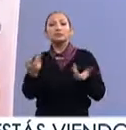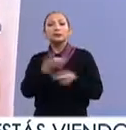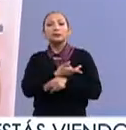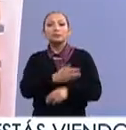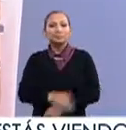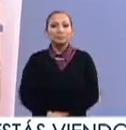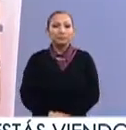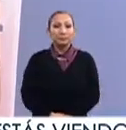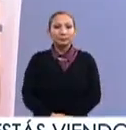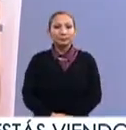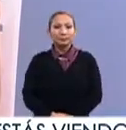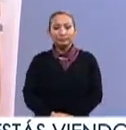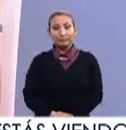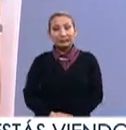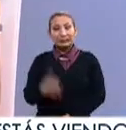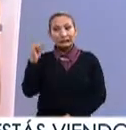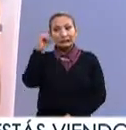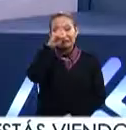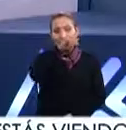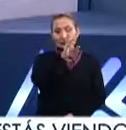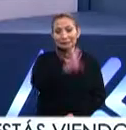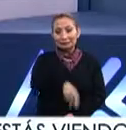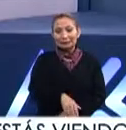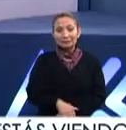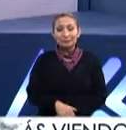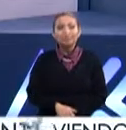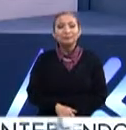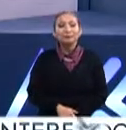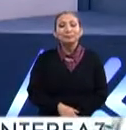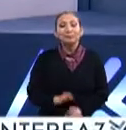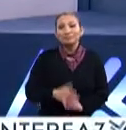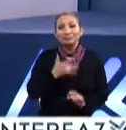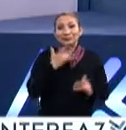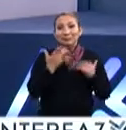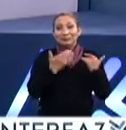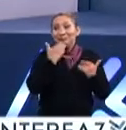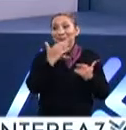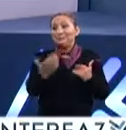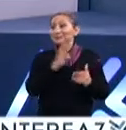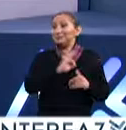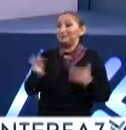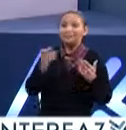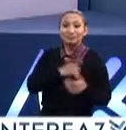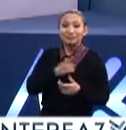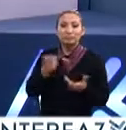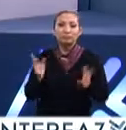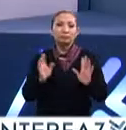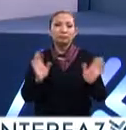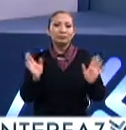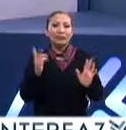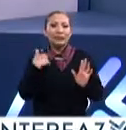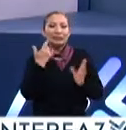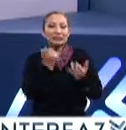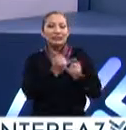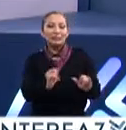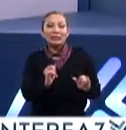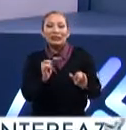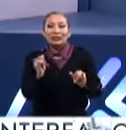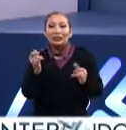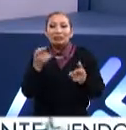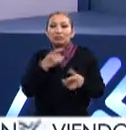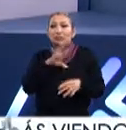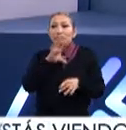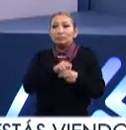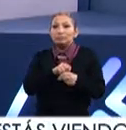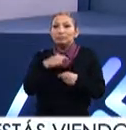experiencia? Sí, bueno, fue muy difícil también eso, porque no me sentía tan capaz, ¿no? O sea, es literal ser independiente totalmente,